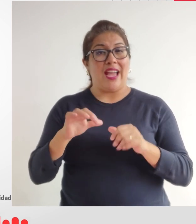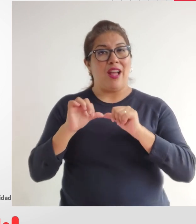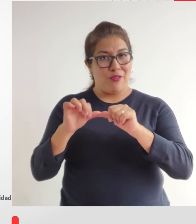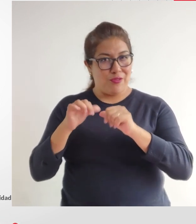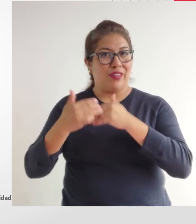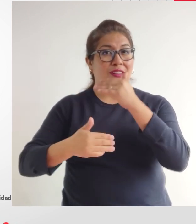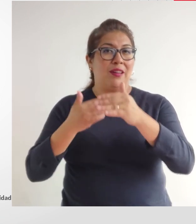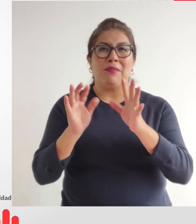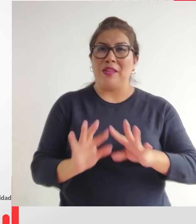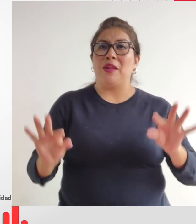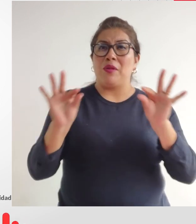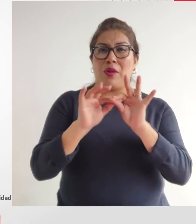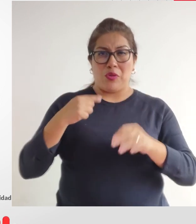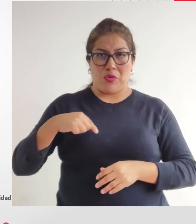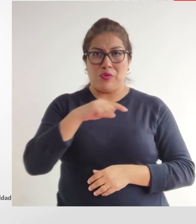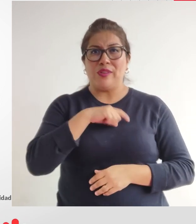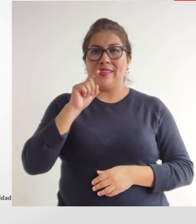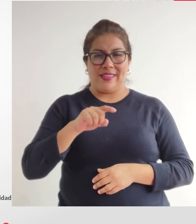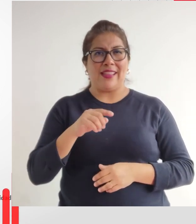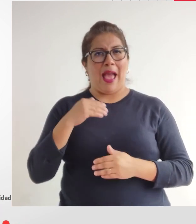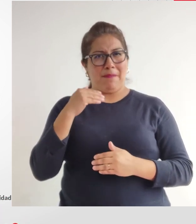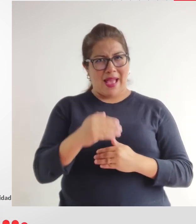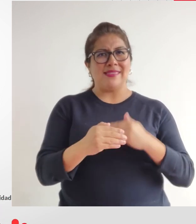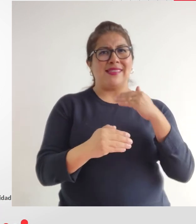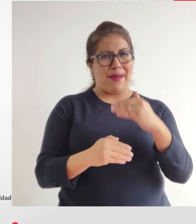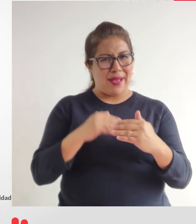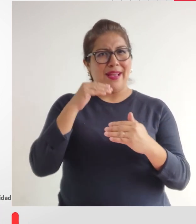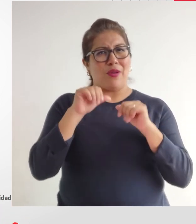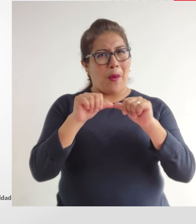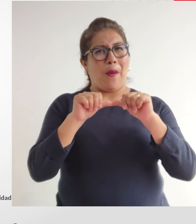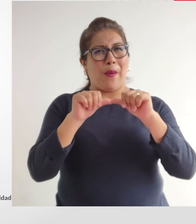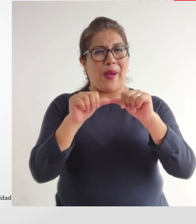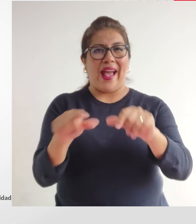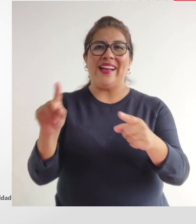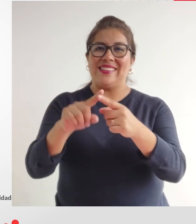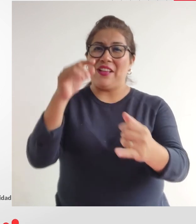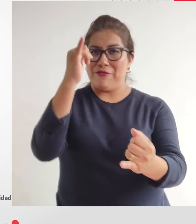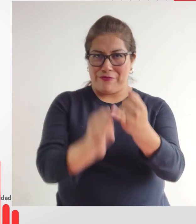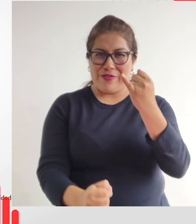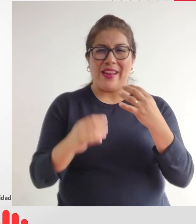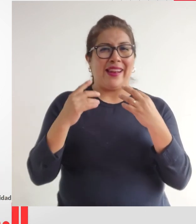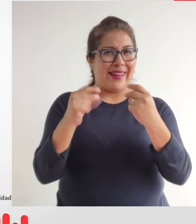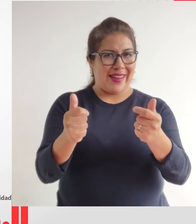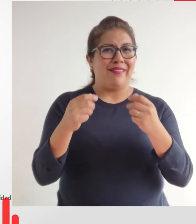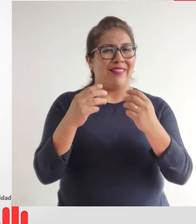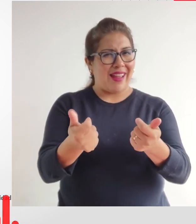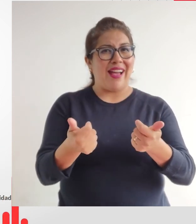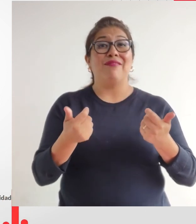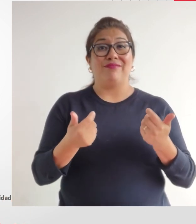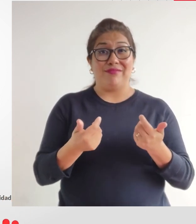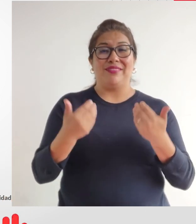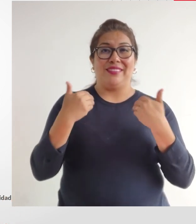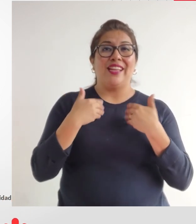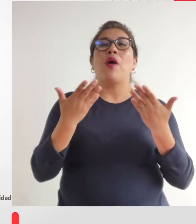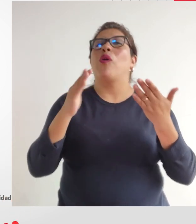importante es que pongamos el pie en el acelerador para que este proceso concluya lo más rápido y